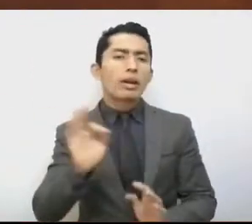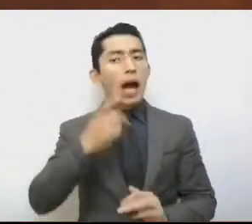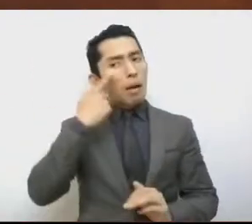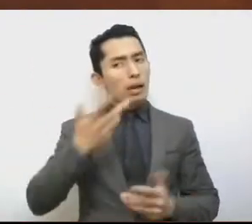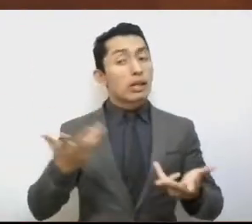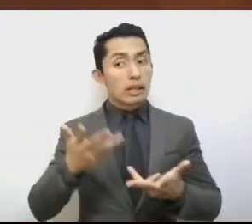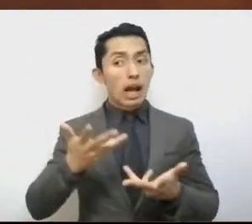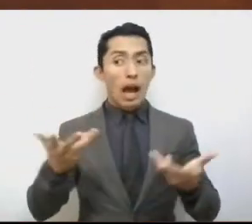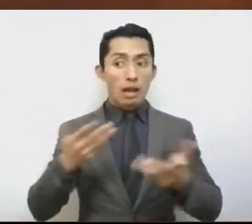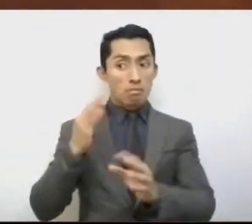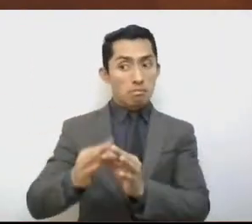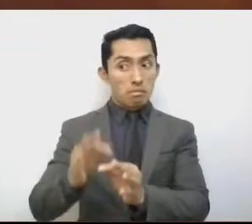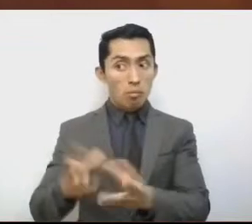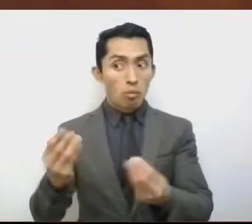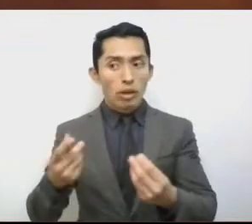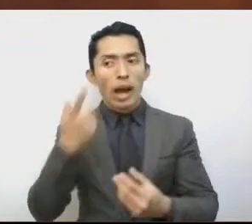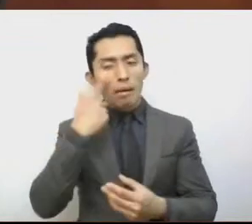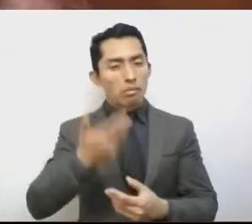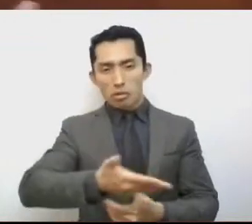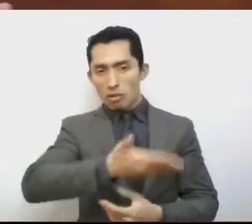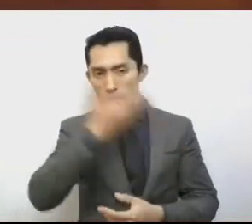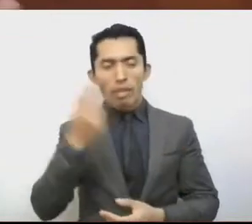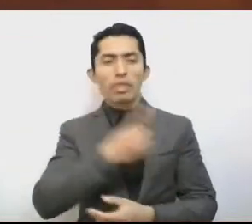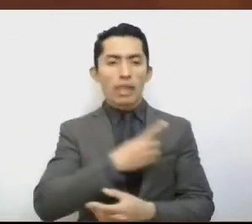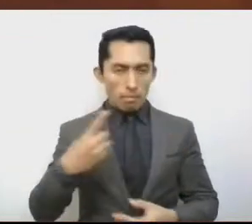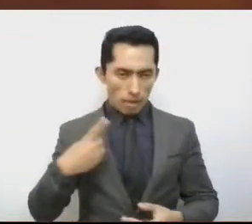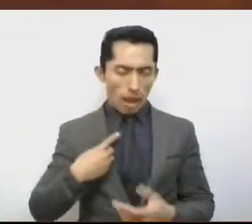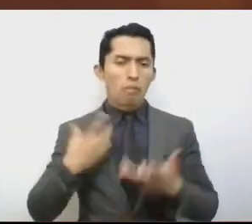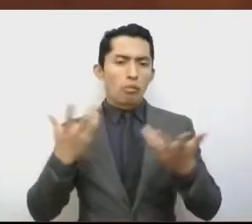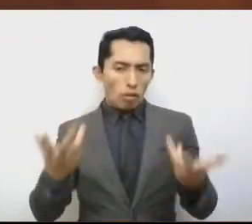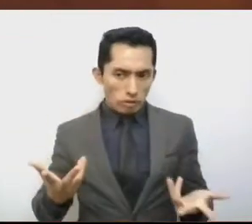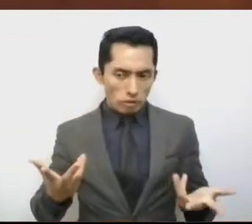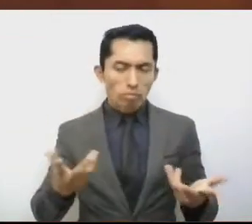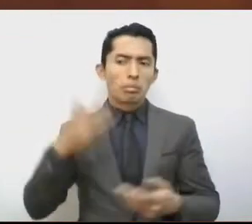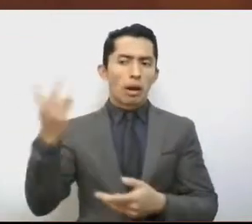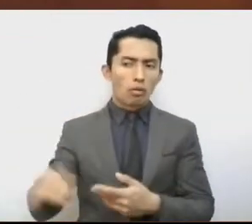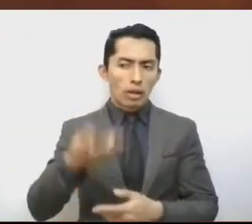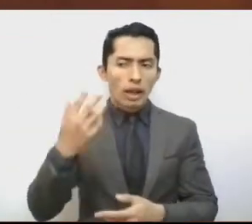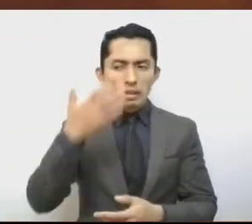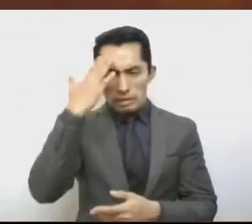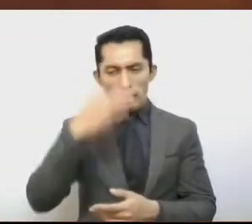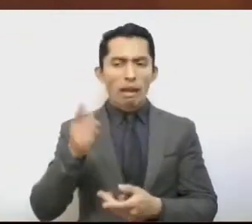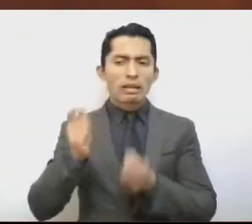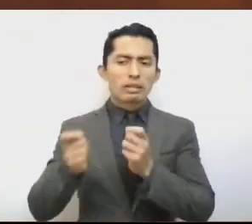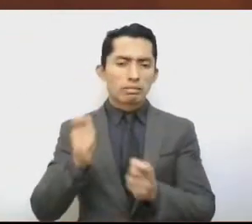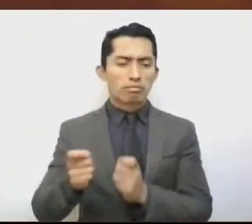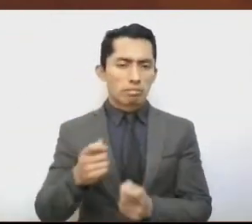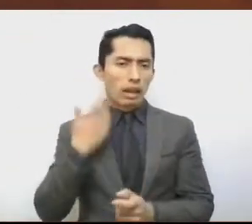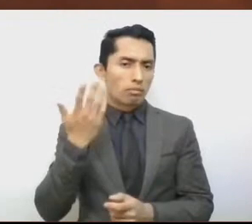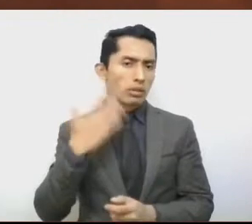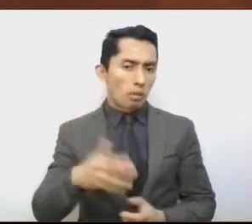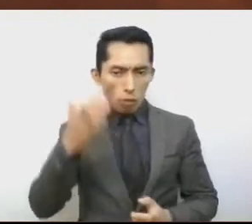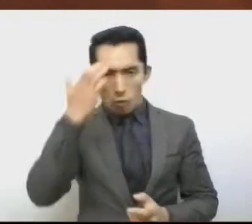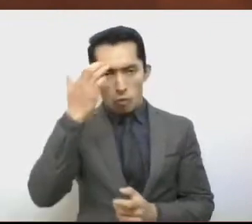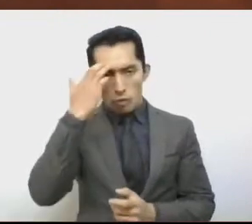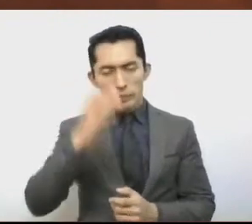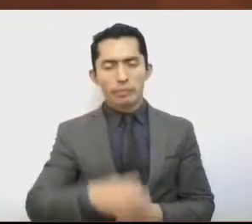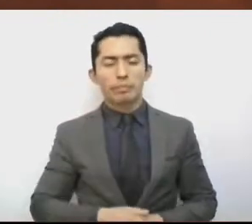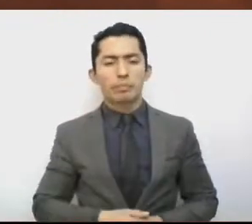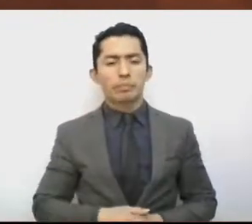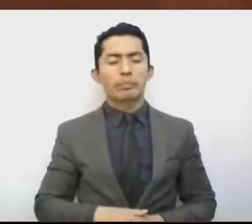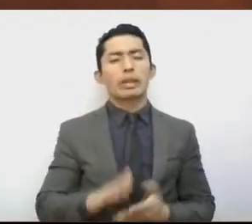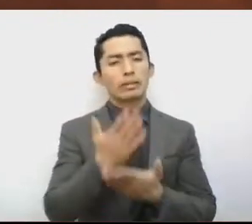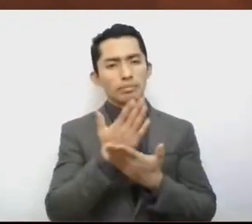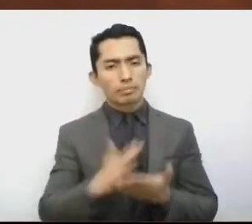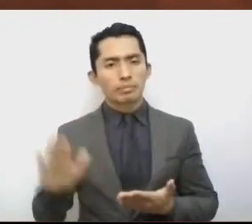lo sabemos. Necesitamos saberlo. Por otra parte, deben